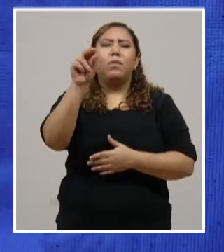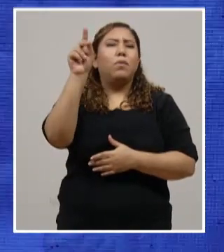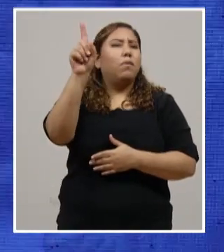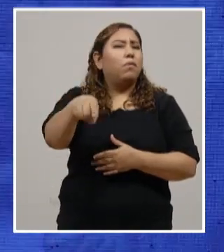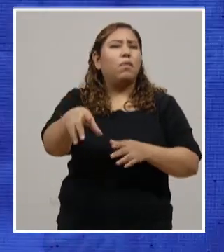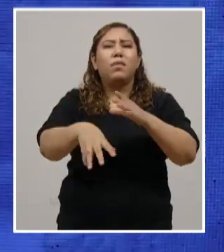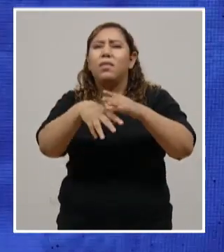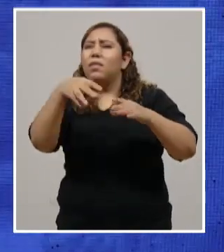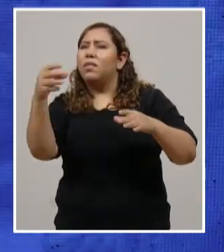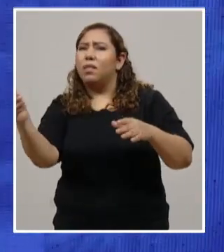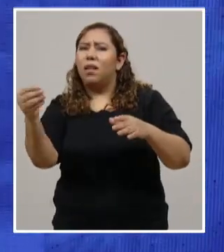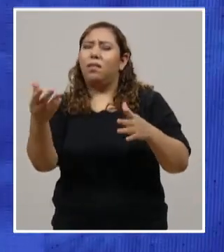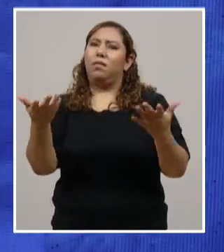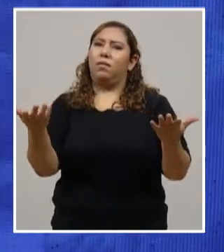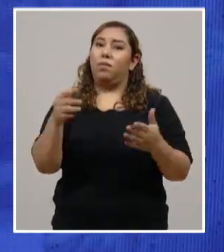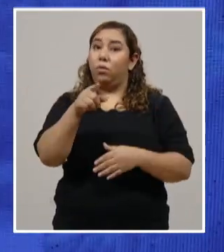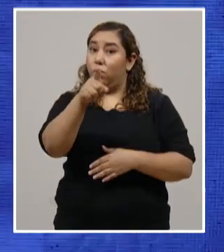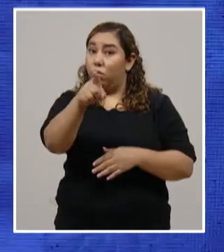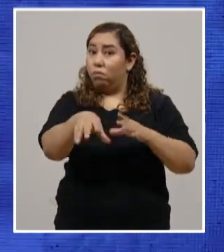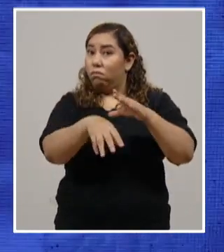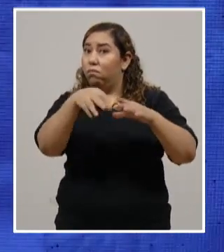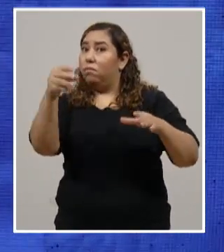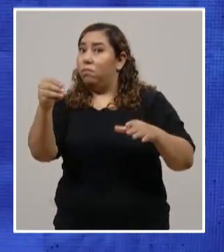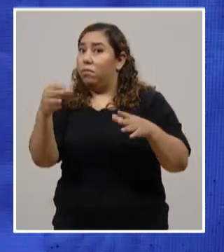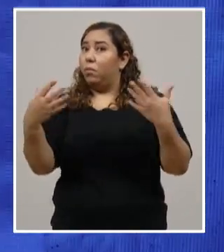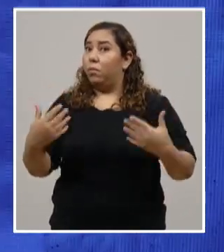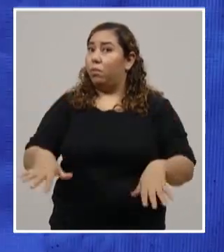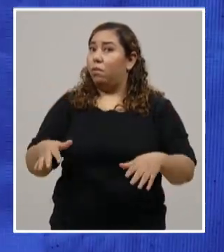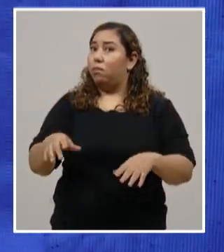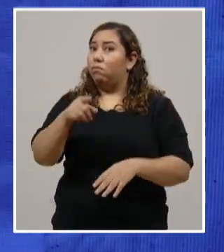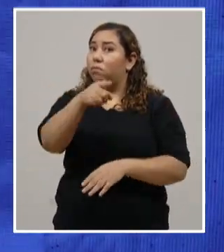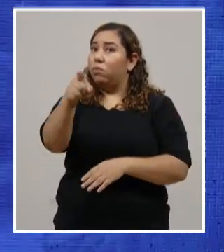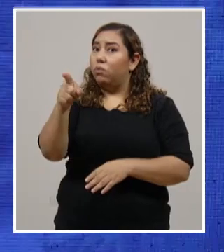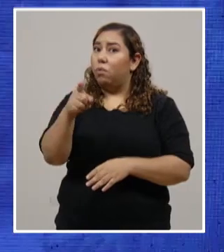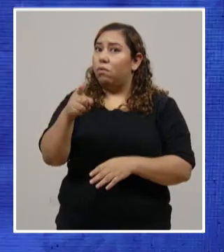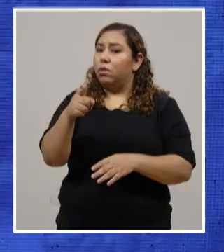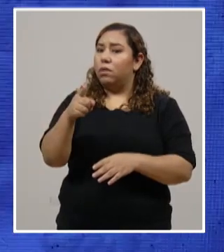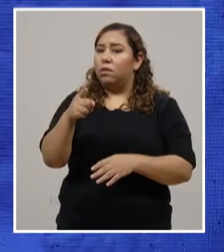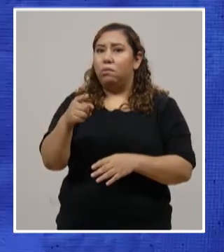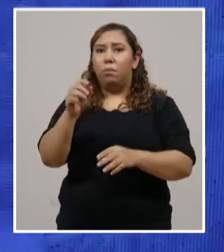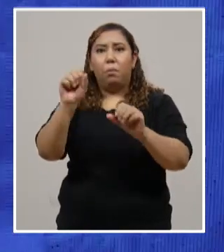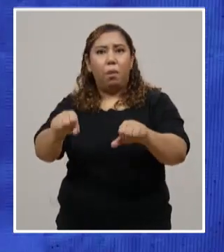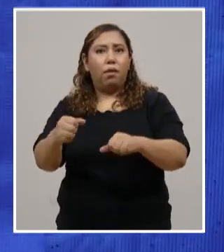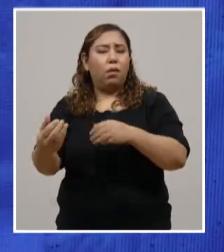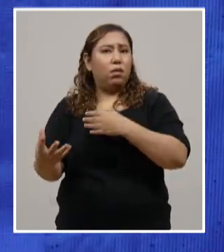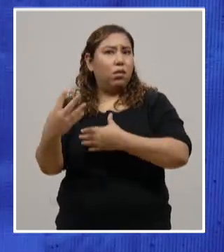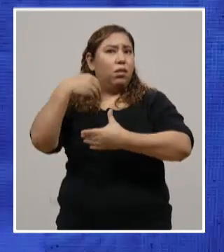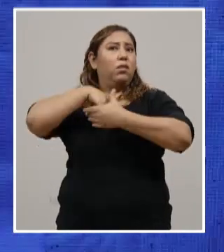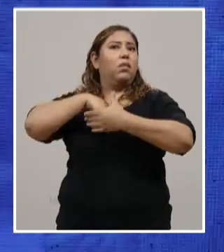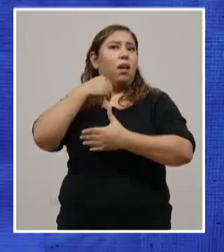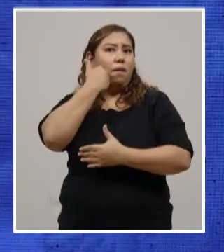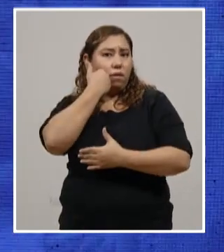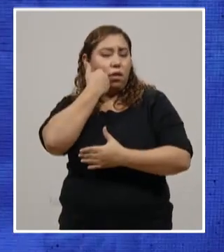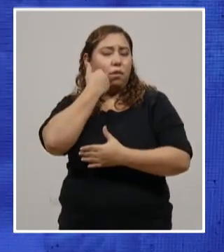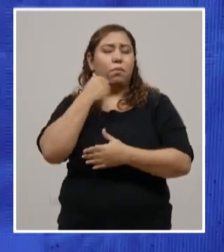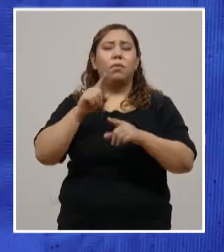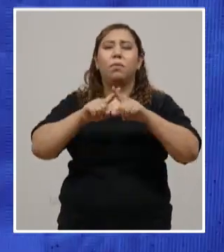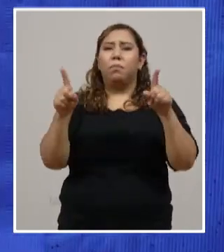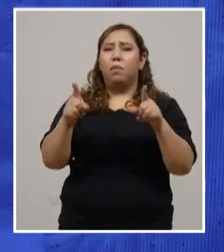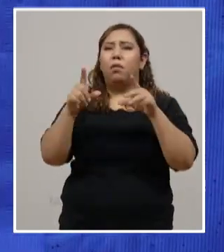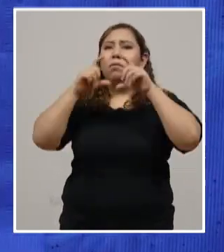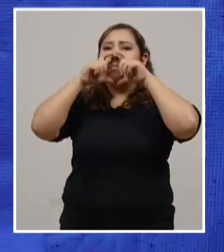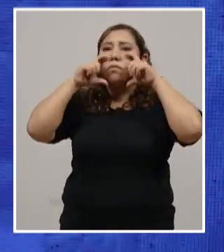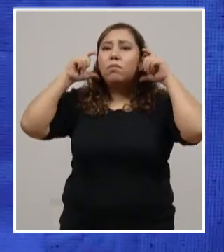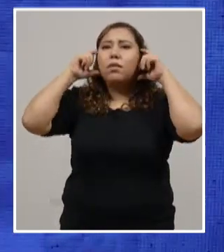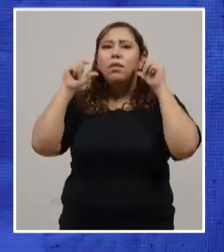necesario. Cada vez que usted sale, pon en riesgo su salud y la de su familia. Y si sale, use la mascarilla. Use la mascarilla en todo tiempo.